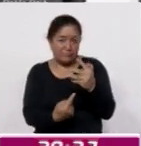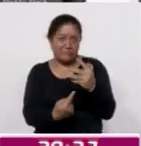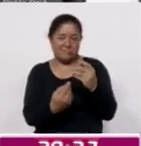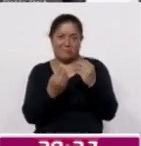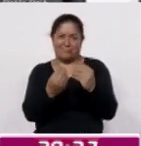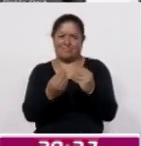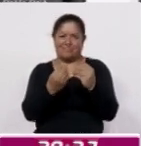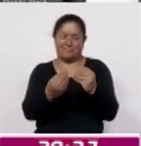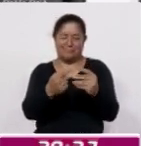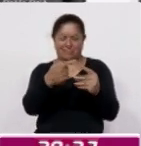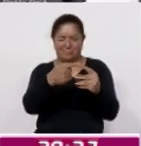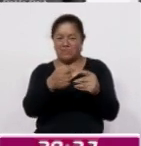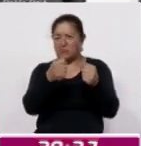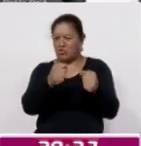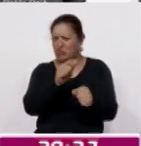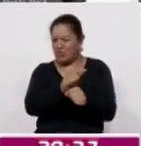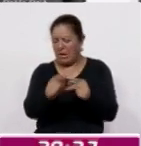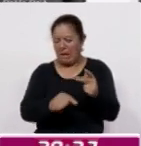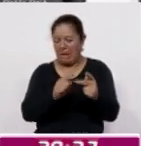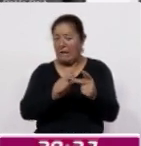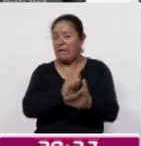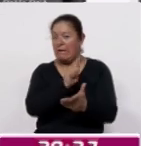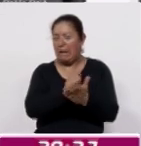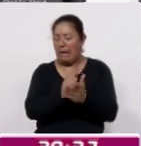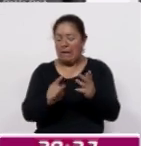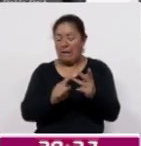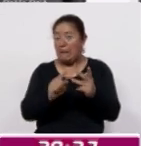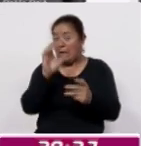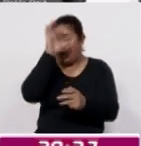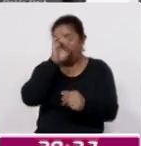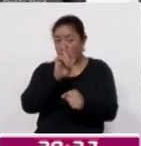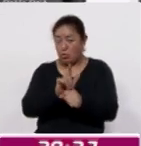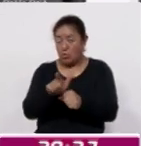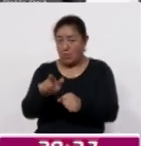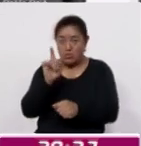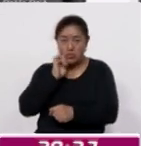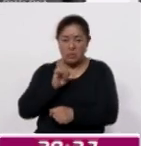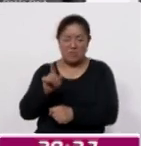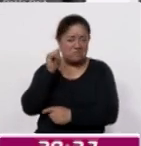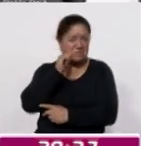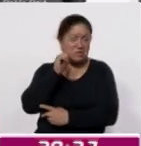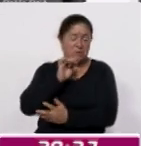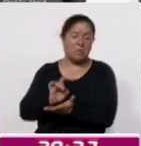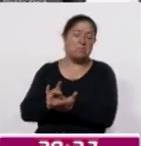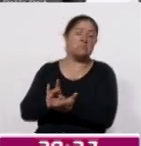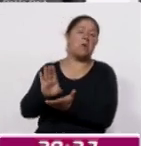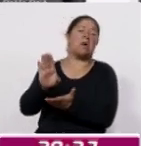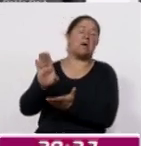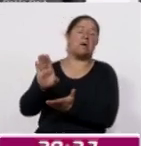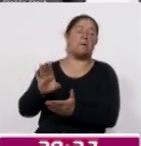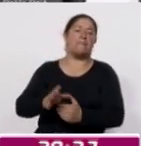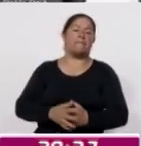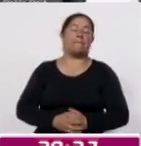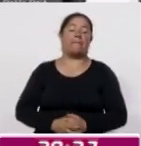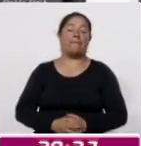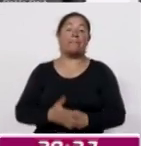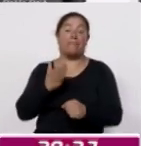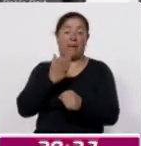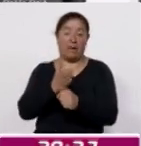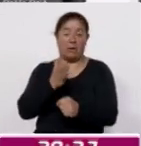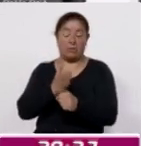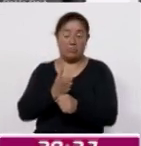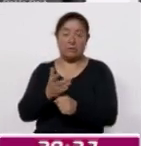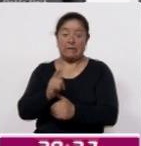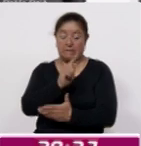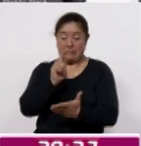social, legal y culturalmente las mujeres han sido excluidas del poder público. En la actualidad,